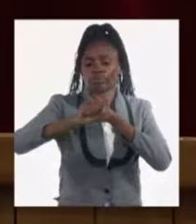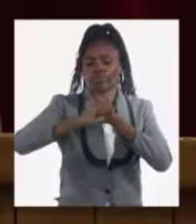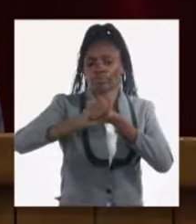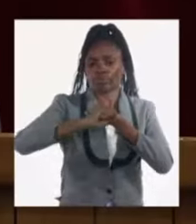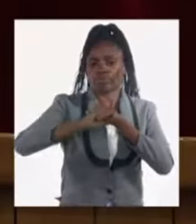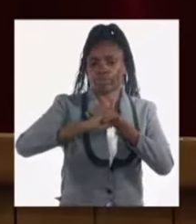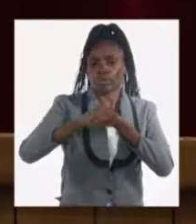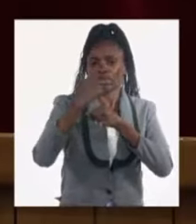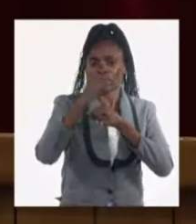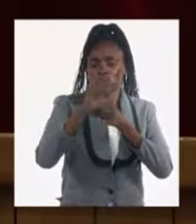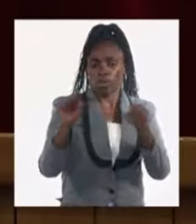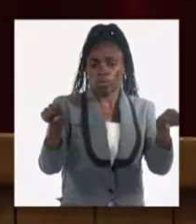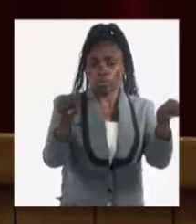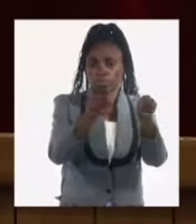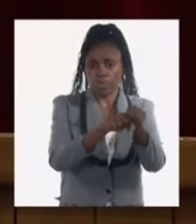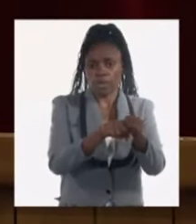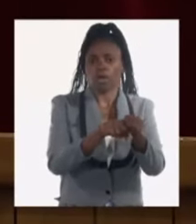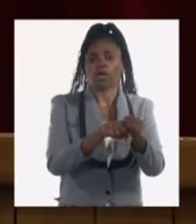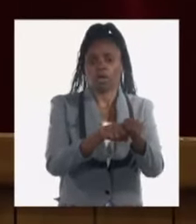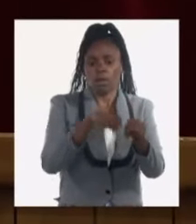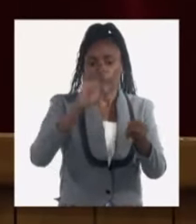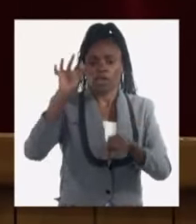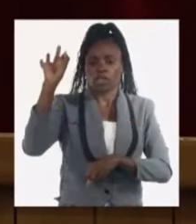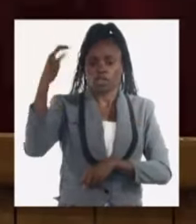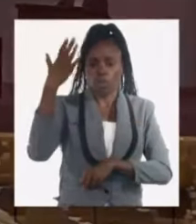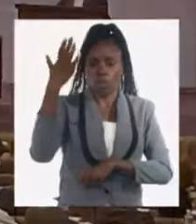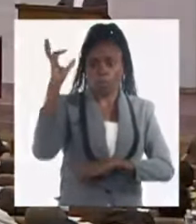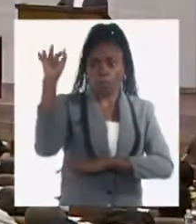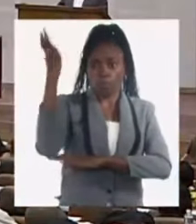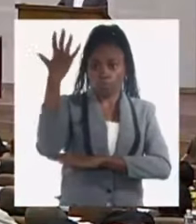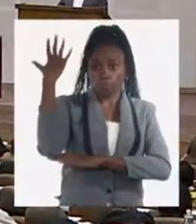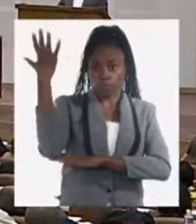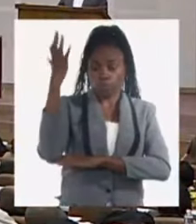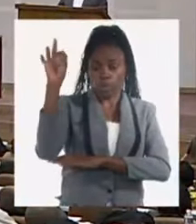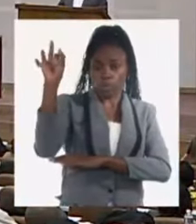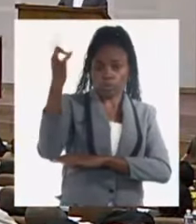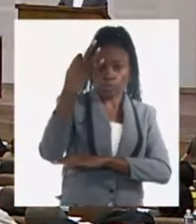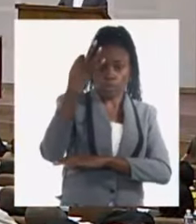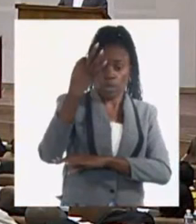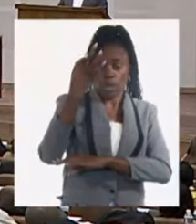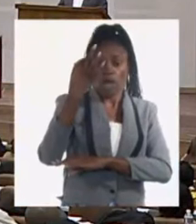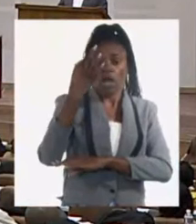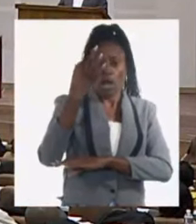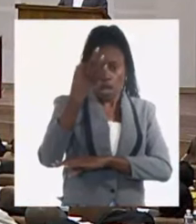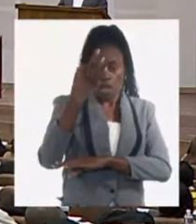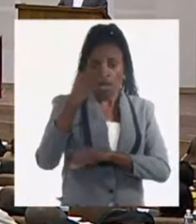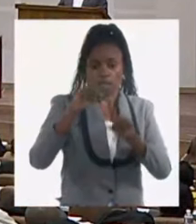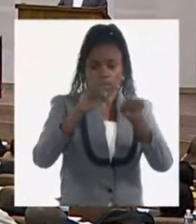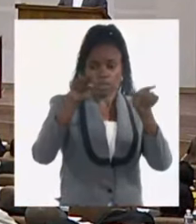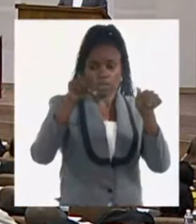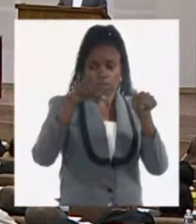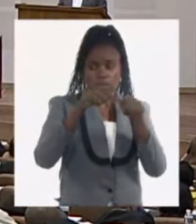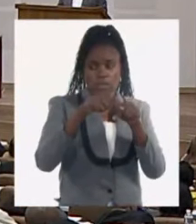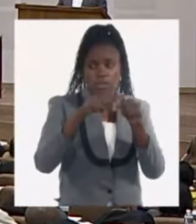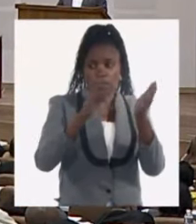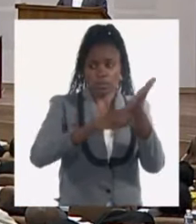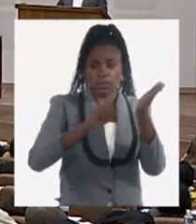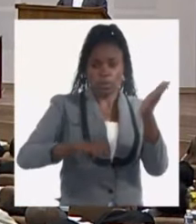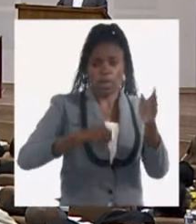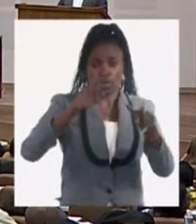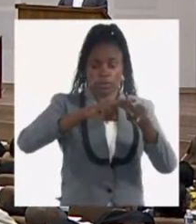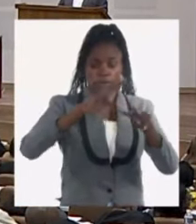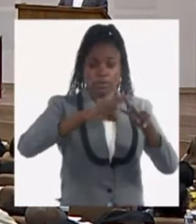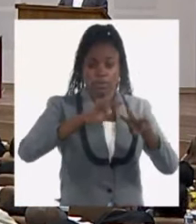y diésel que están instalados en el país parques solares fotovoltaicos la planta de biofertilizante y bioplaicida en La Habana